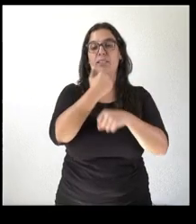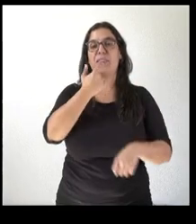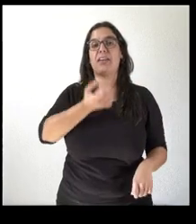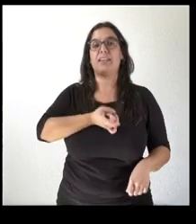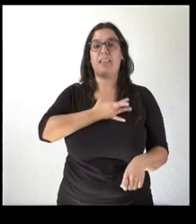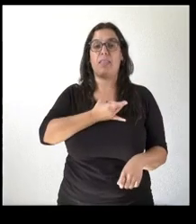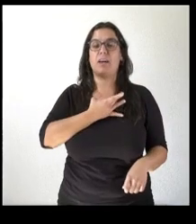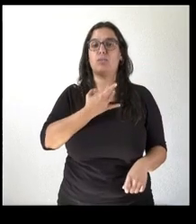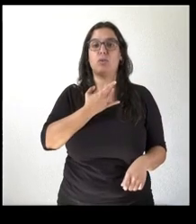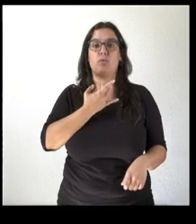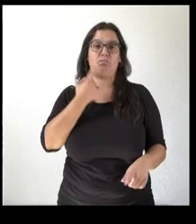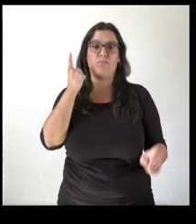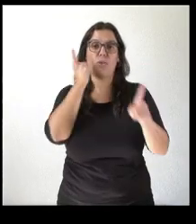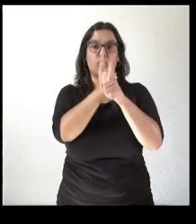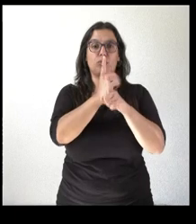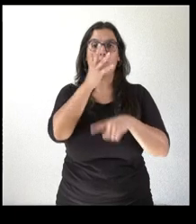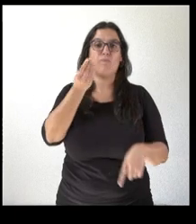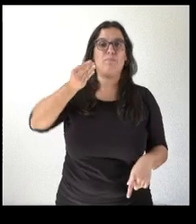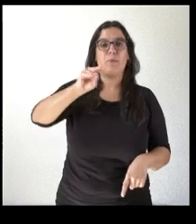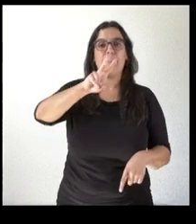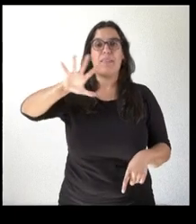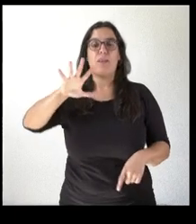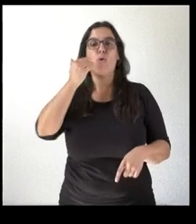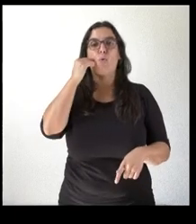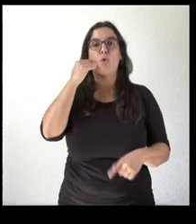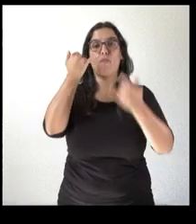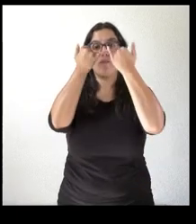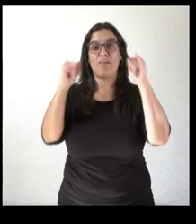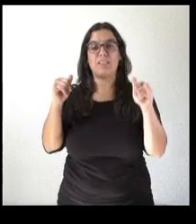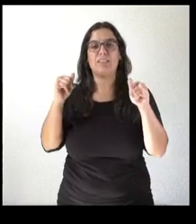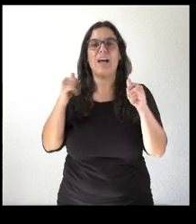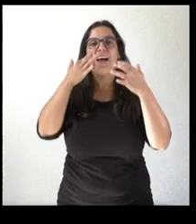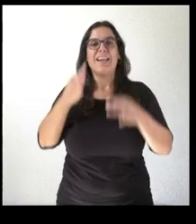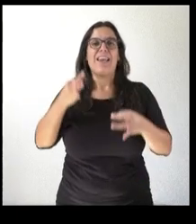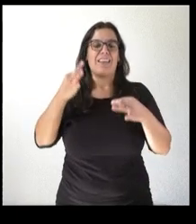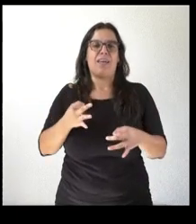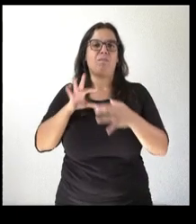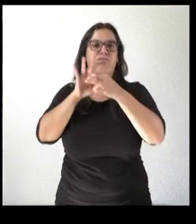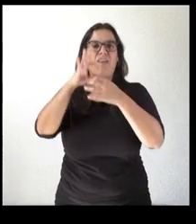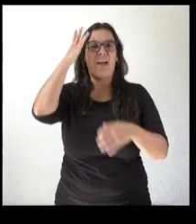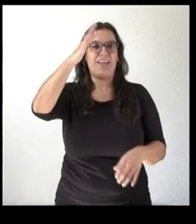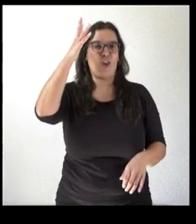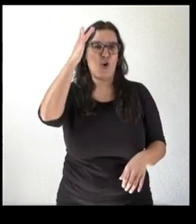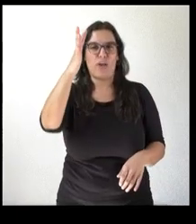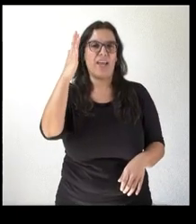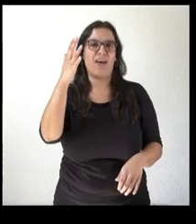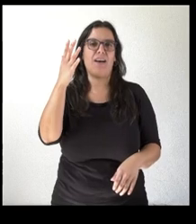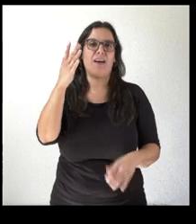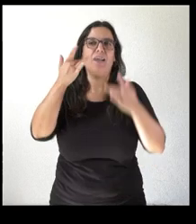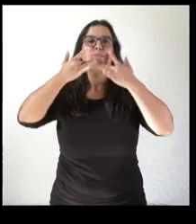calendario laboral y la inclusión del 25 de julio como festivo tenga un trasfondo ideológico no sé desde